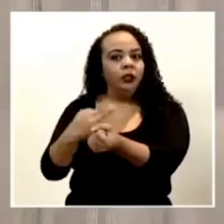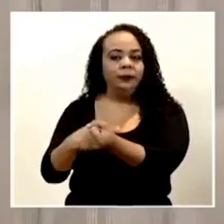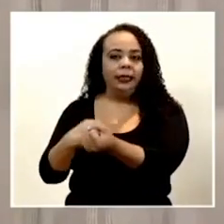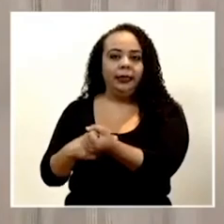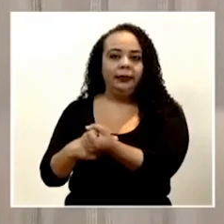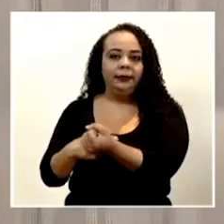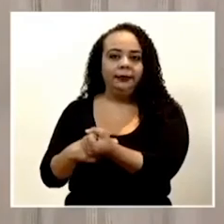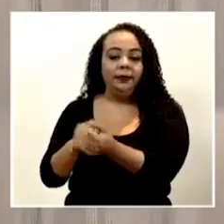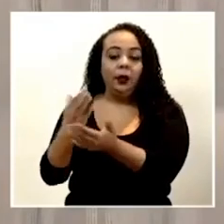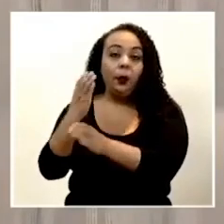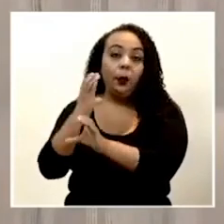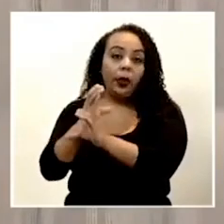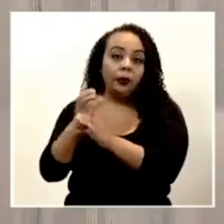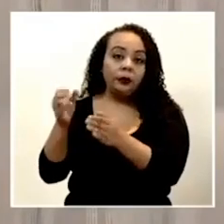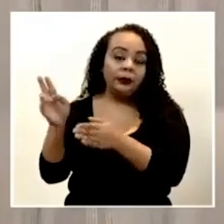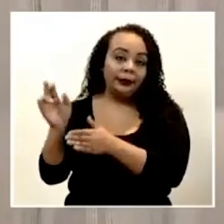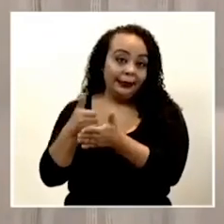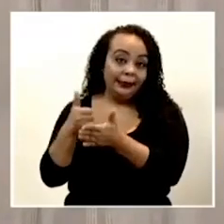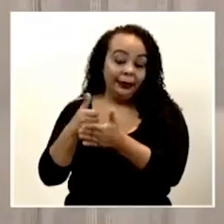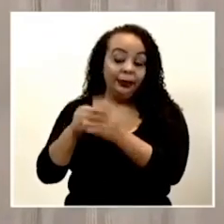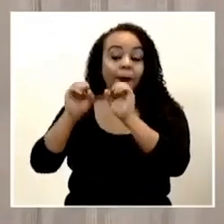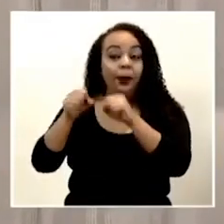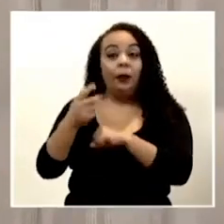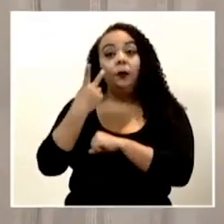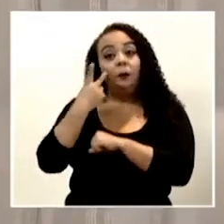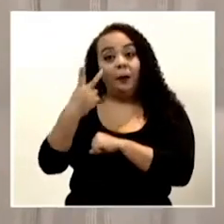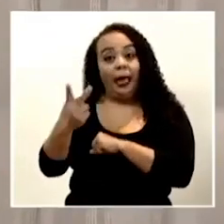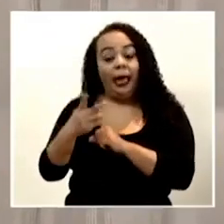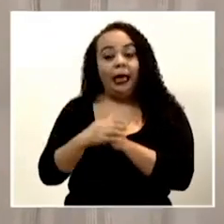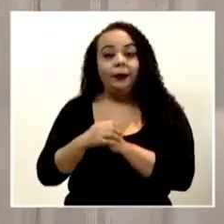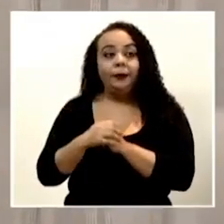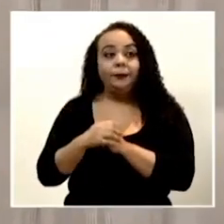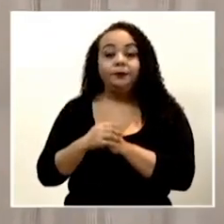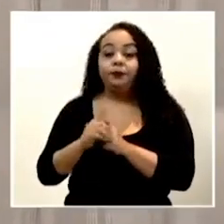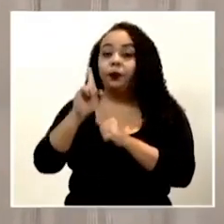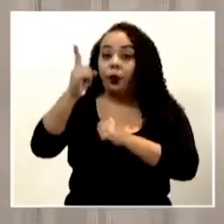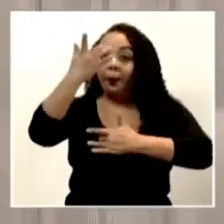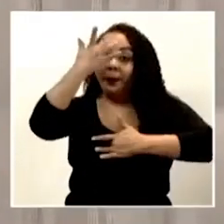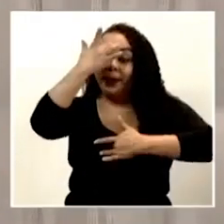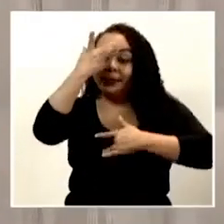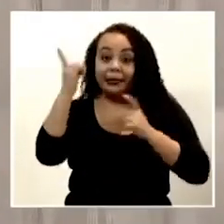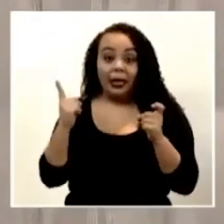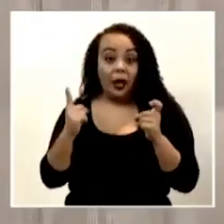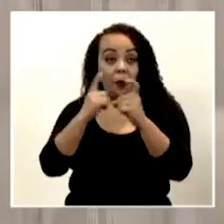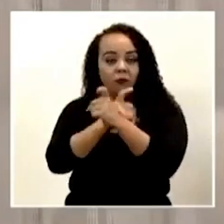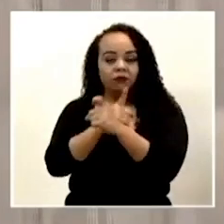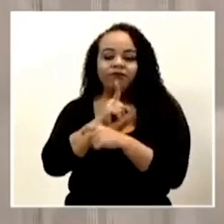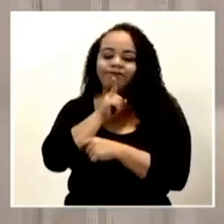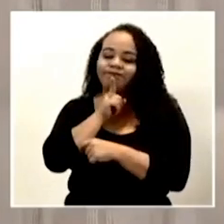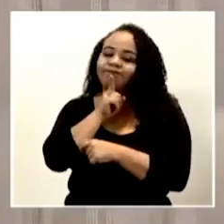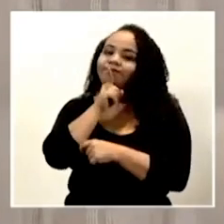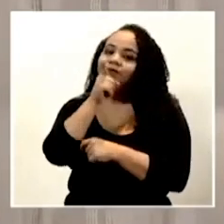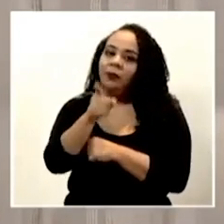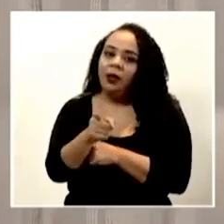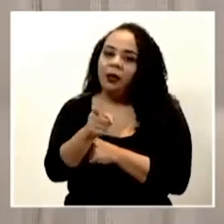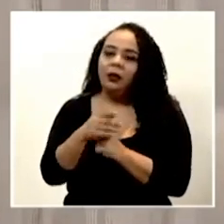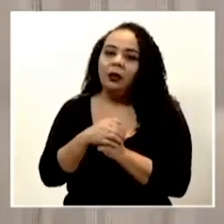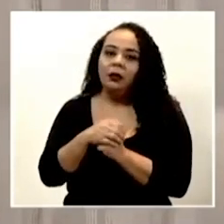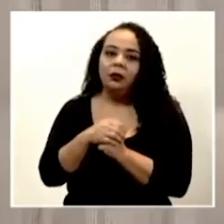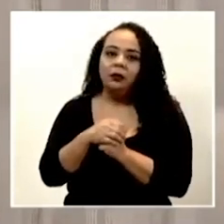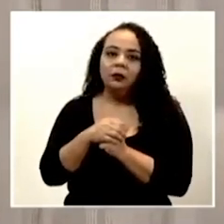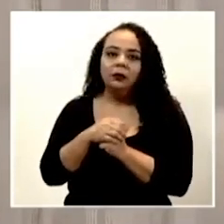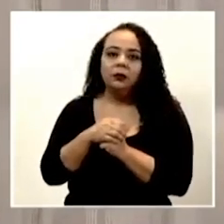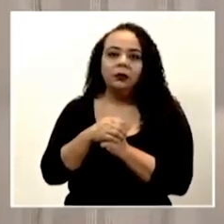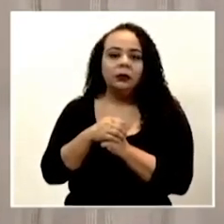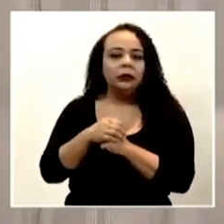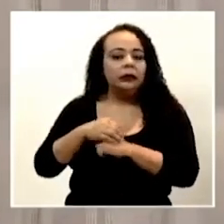internados en cuidados intensivos. Ahí podemos ver, eh, que cuando un paciente se complica, realmente, es de, es